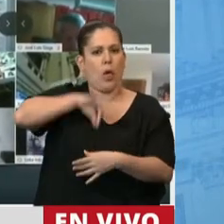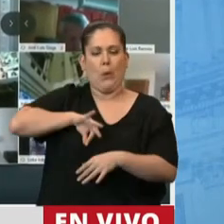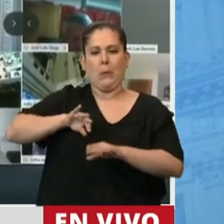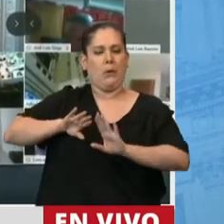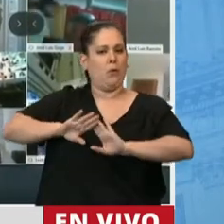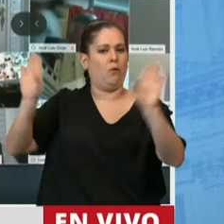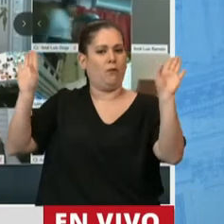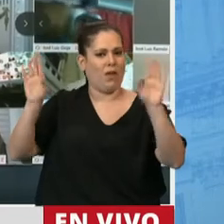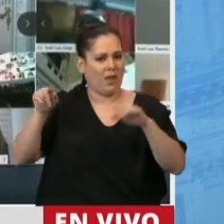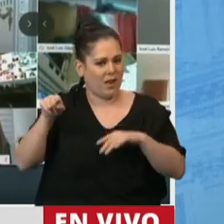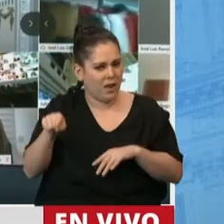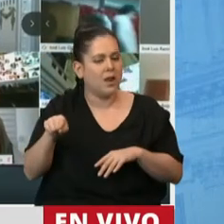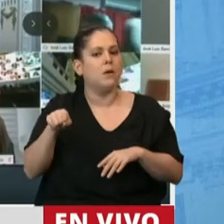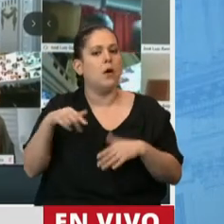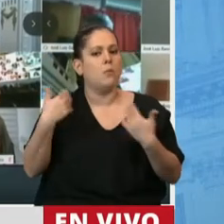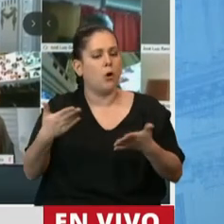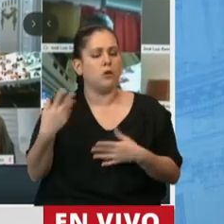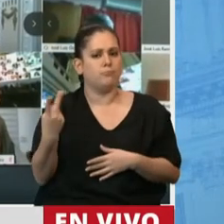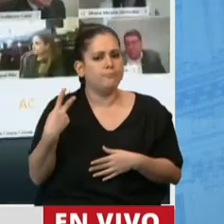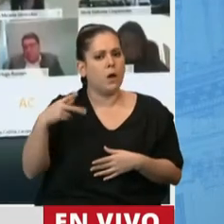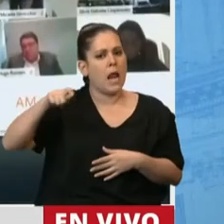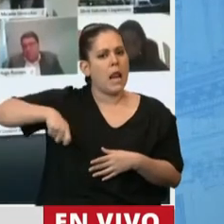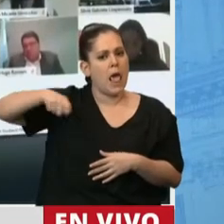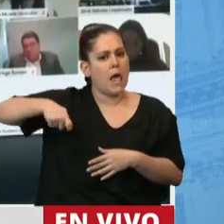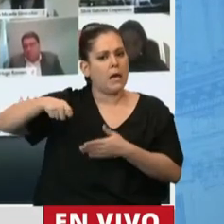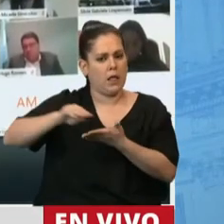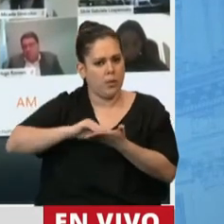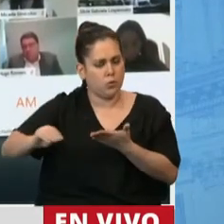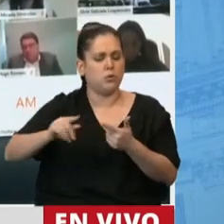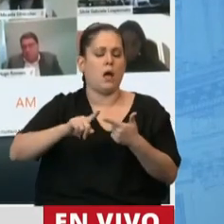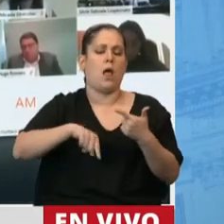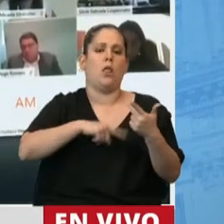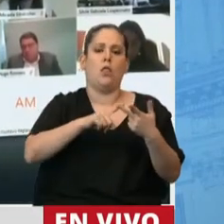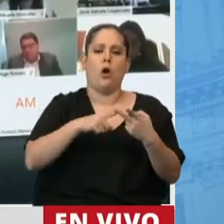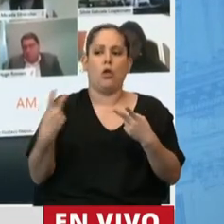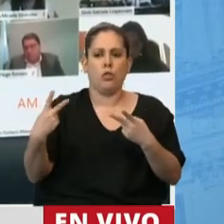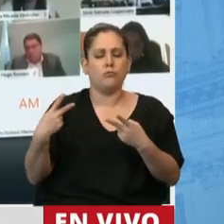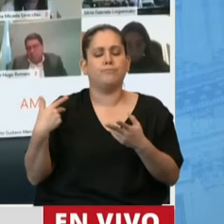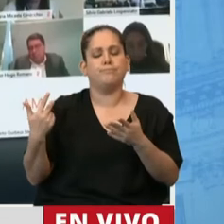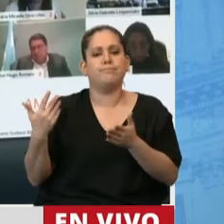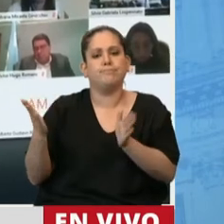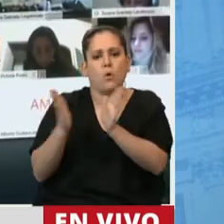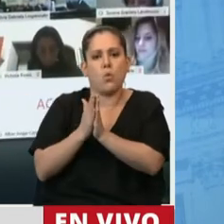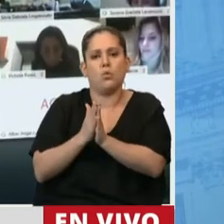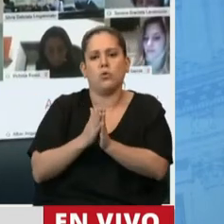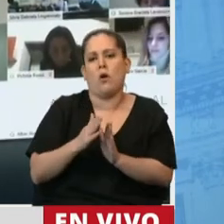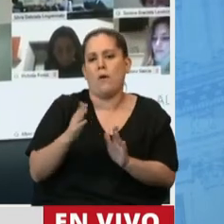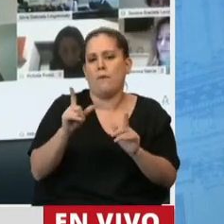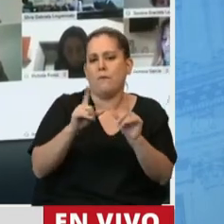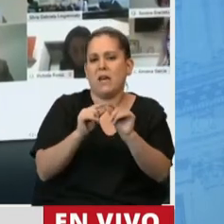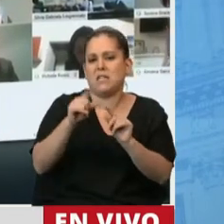al al diputado Negri, al presidente de lo que la Unión Cívica Radical presentamos el pasado 7 de mayo